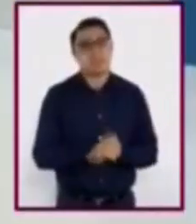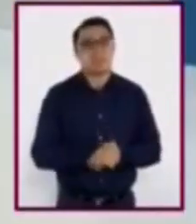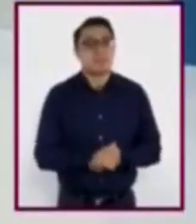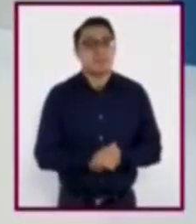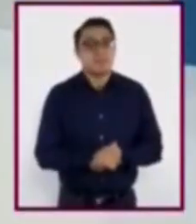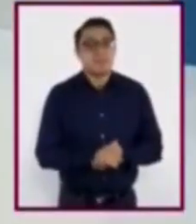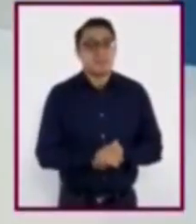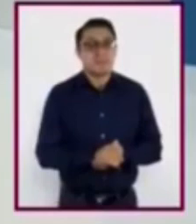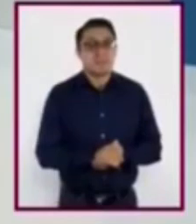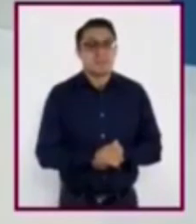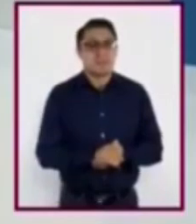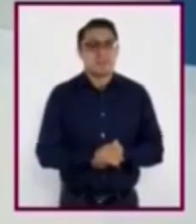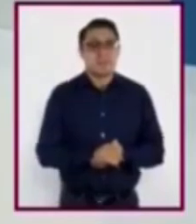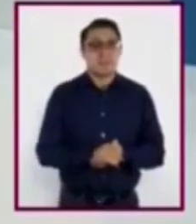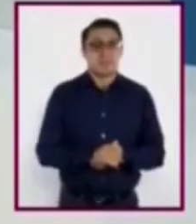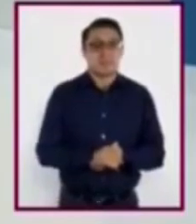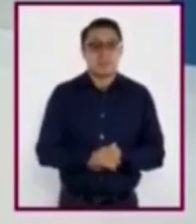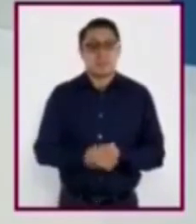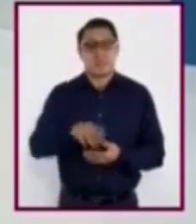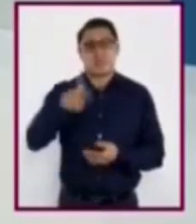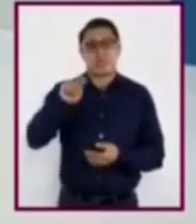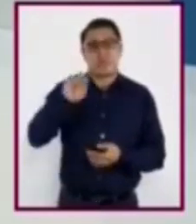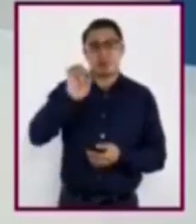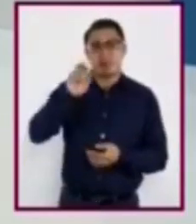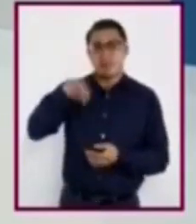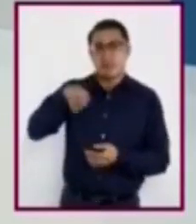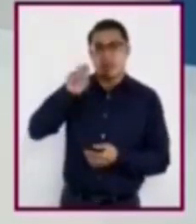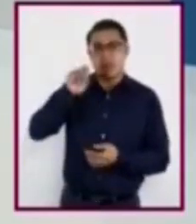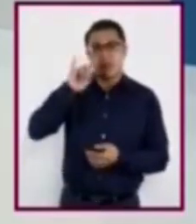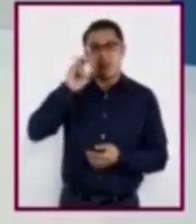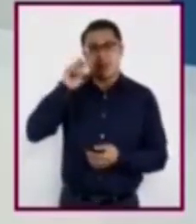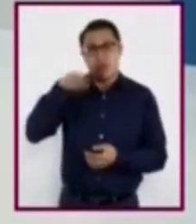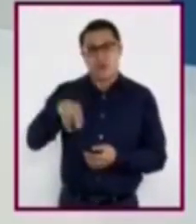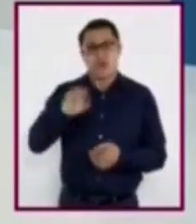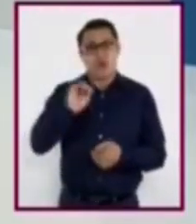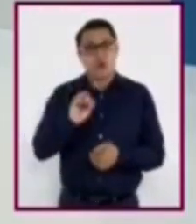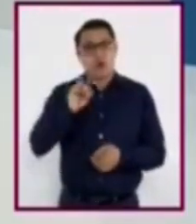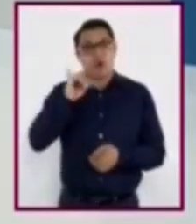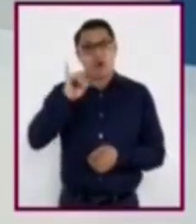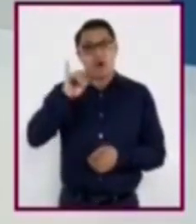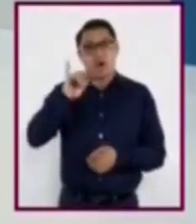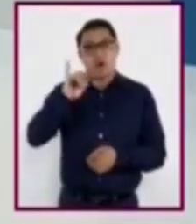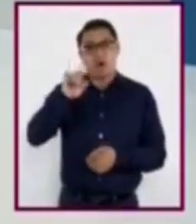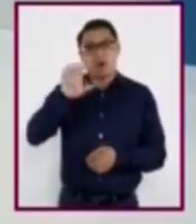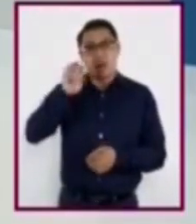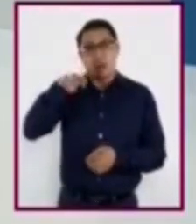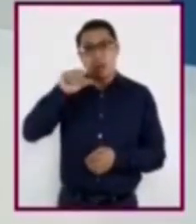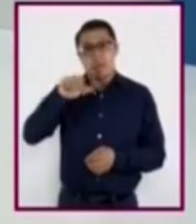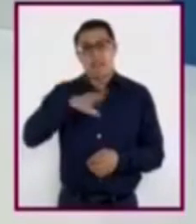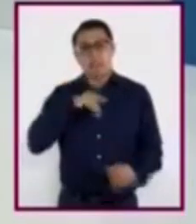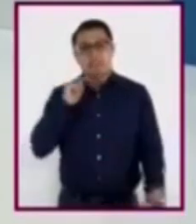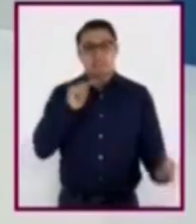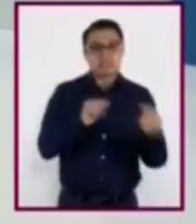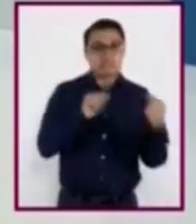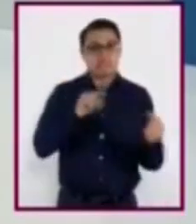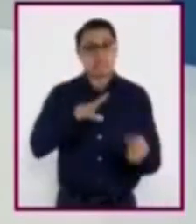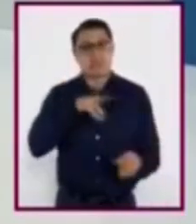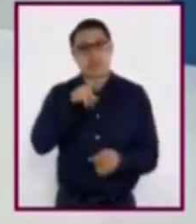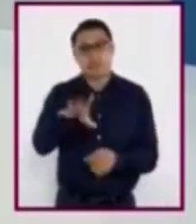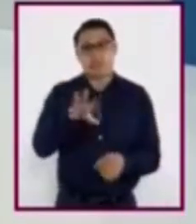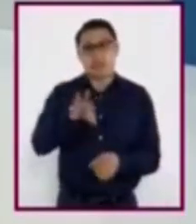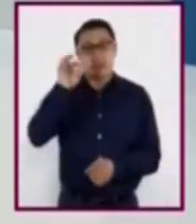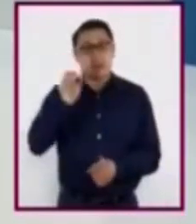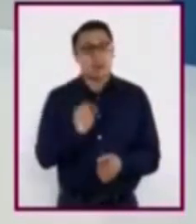Las tensiones o dilemas son situaciones en las que hay que elegir entre dos momentos correctos o deseables,